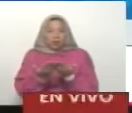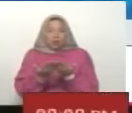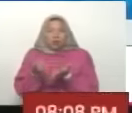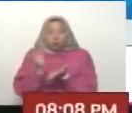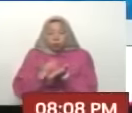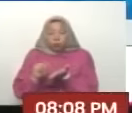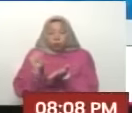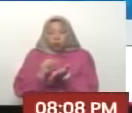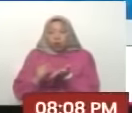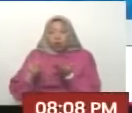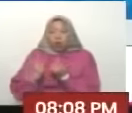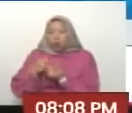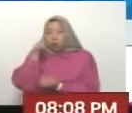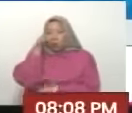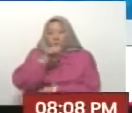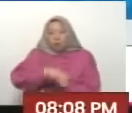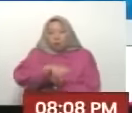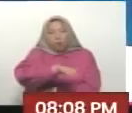Escribiendo Junto al pueblo